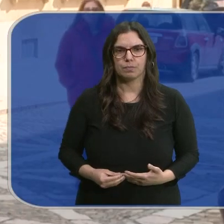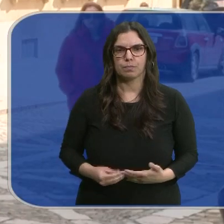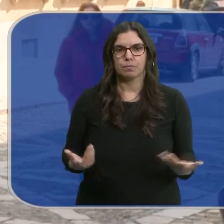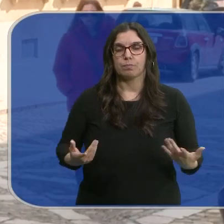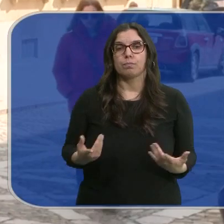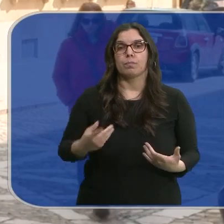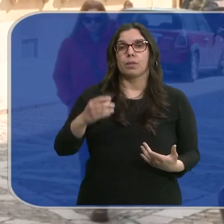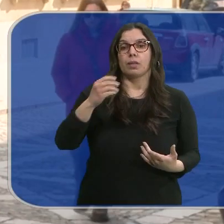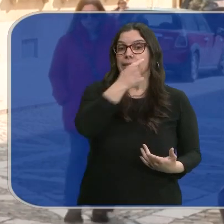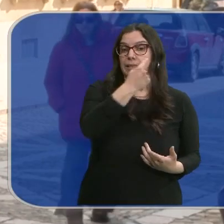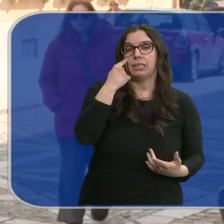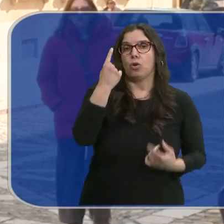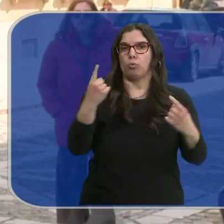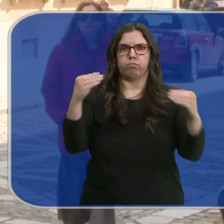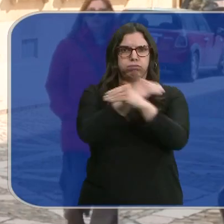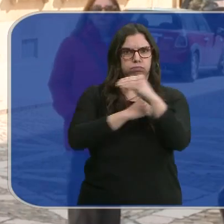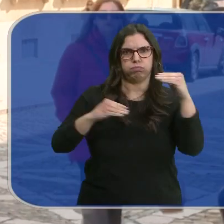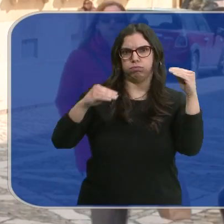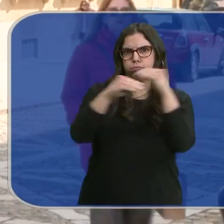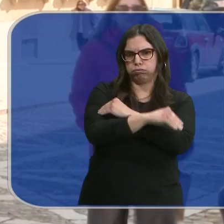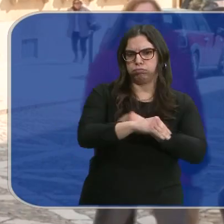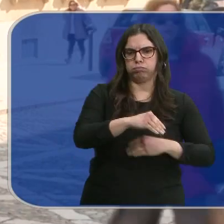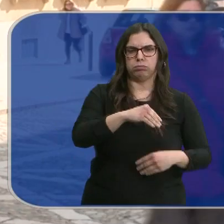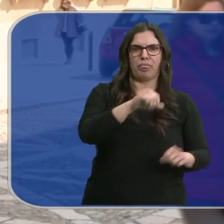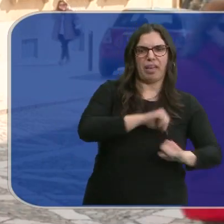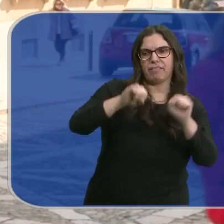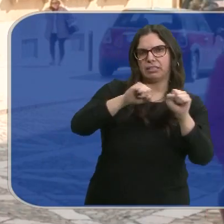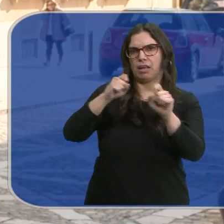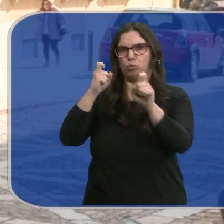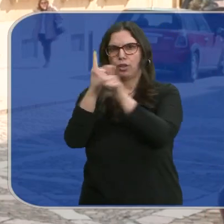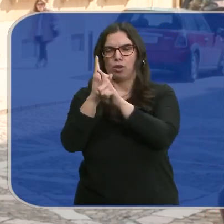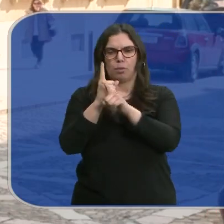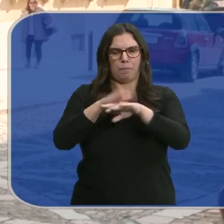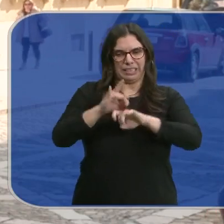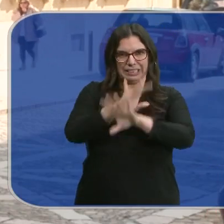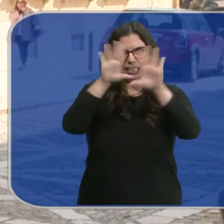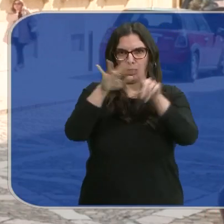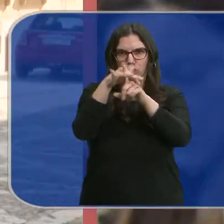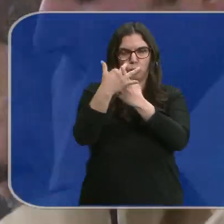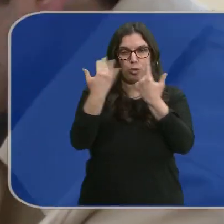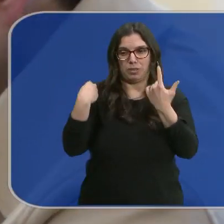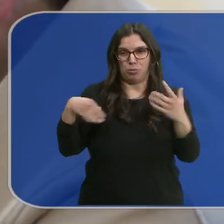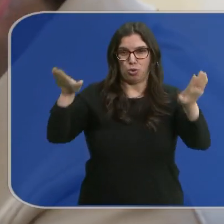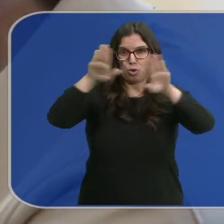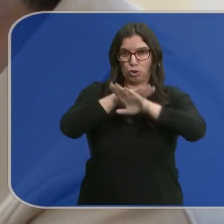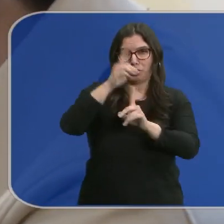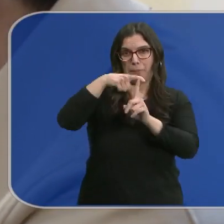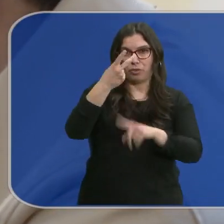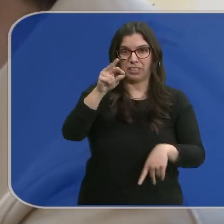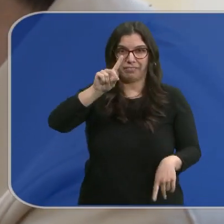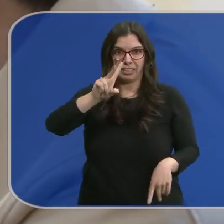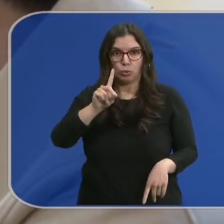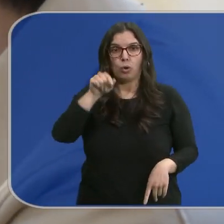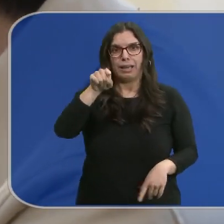Versiones contrapuestas entre los testigos de la acusación y de la defensa para esclarecer lo que ocurrió la noche de mayo de